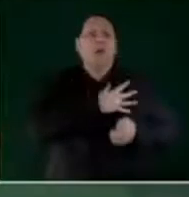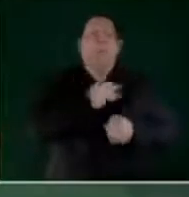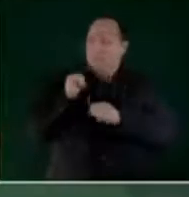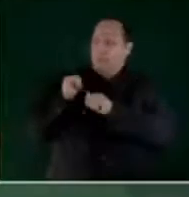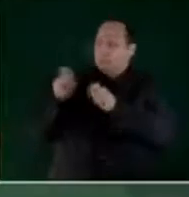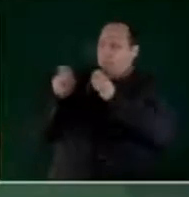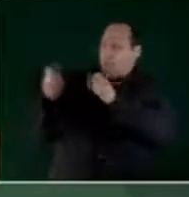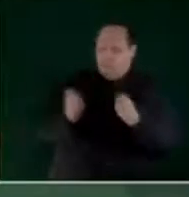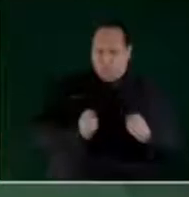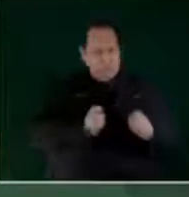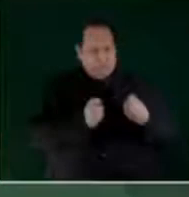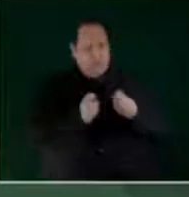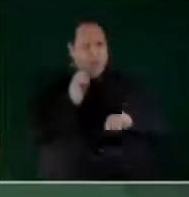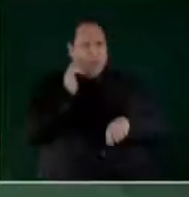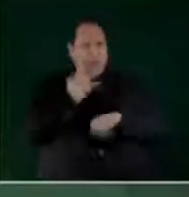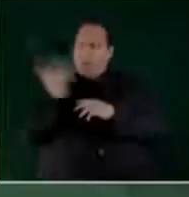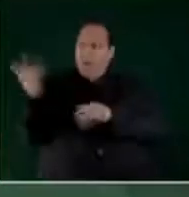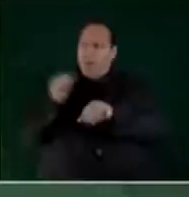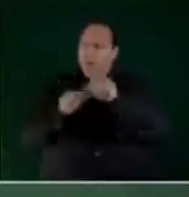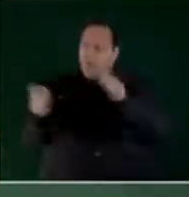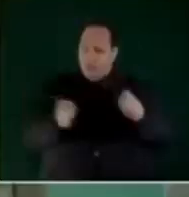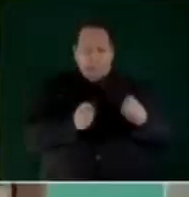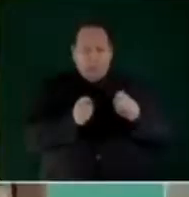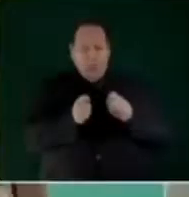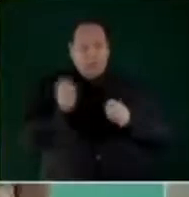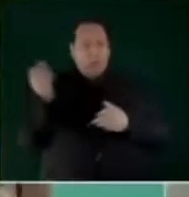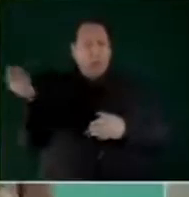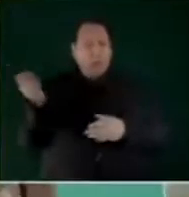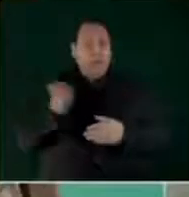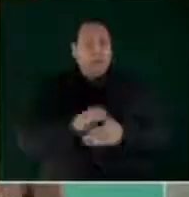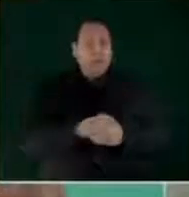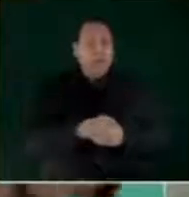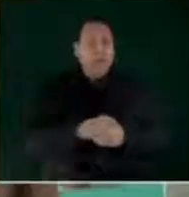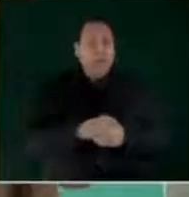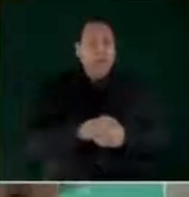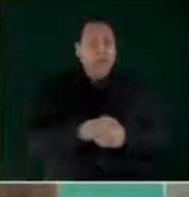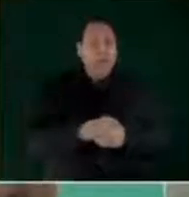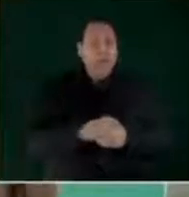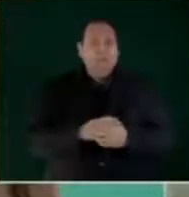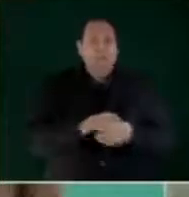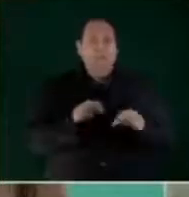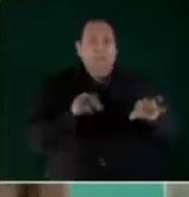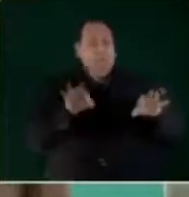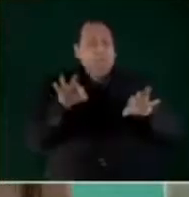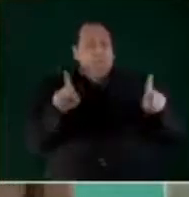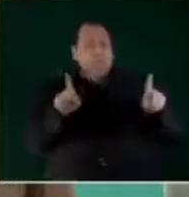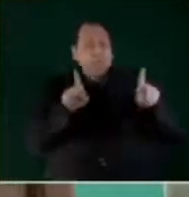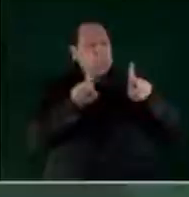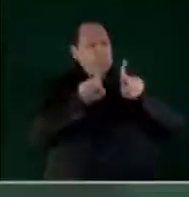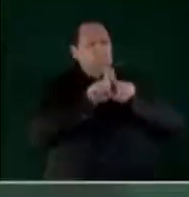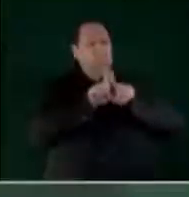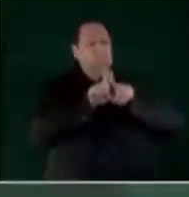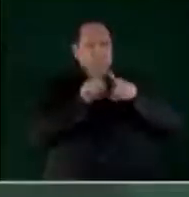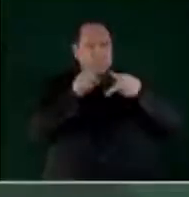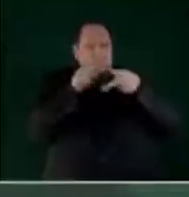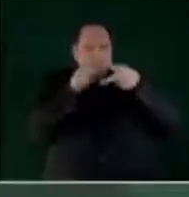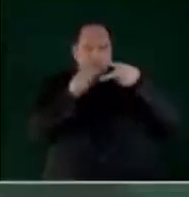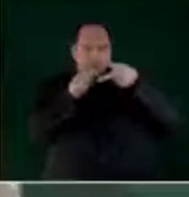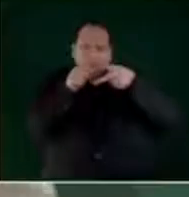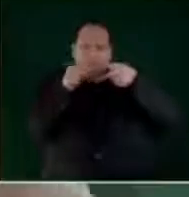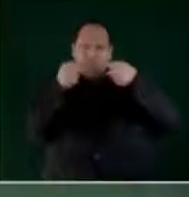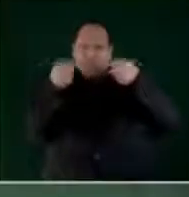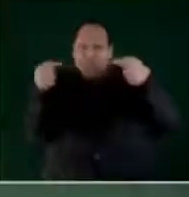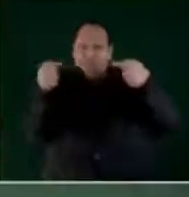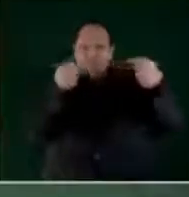y están trabajando. Los que fueron